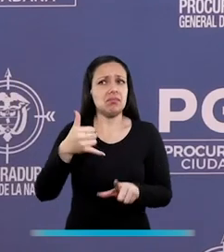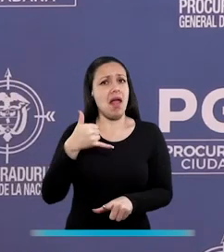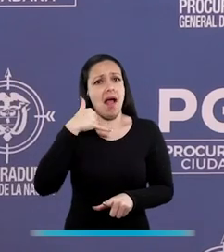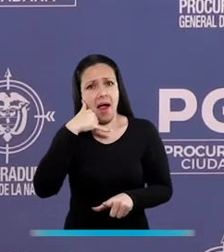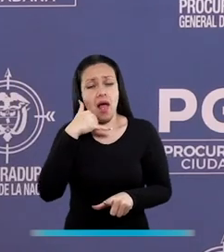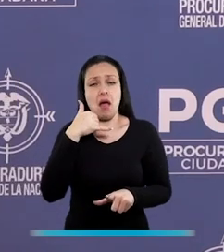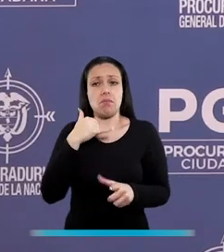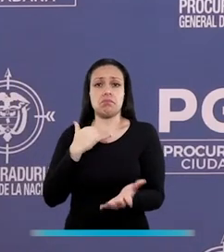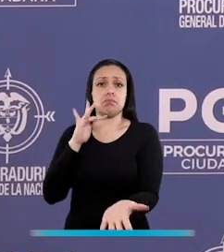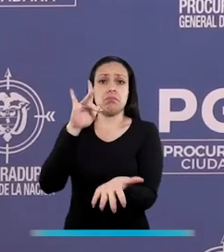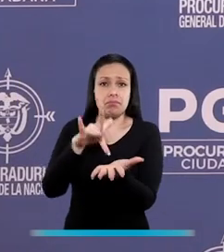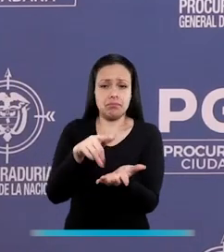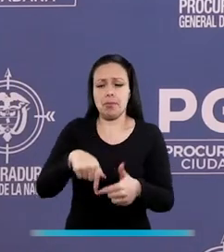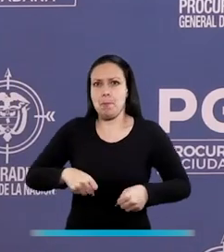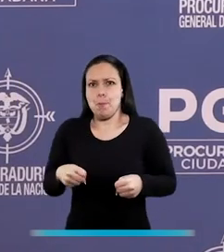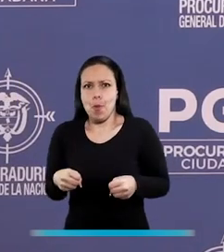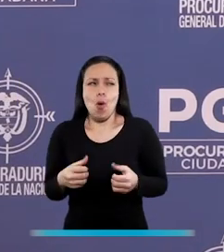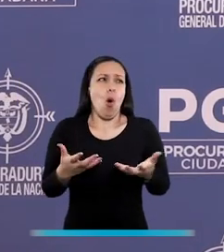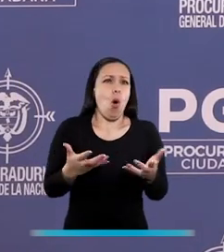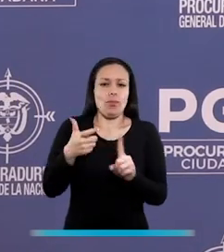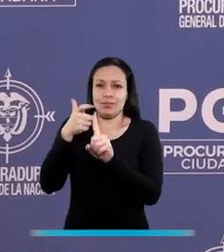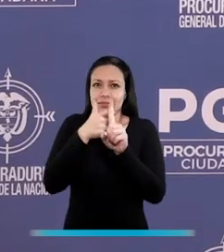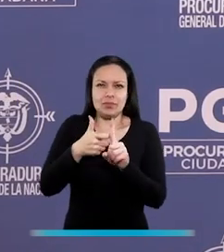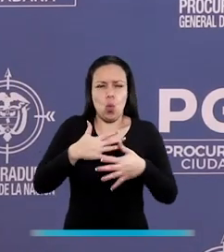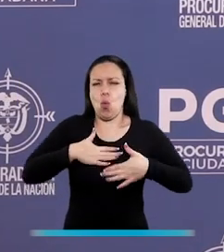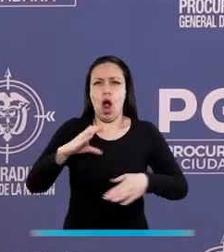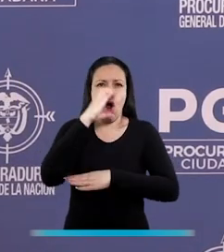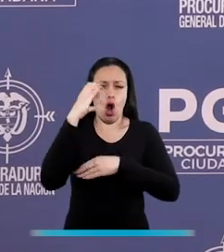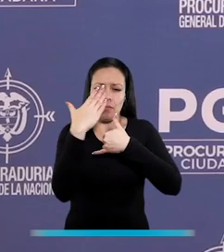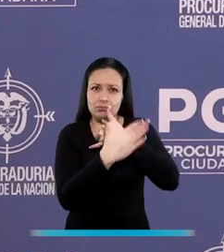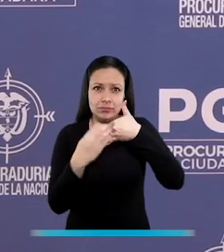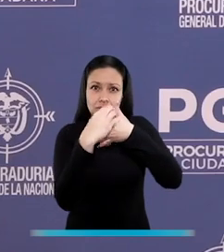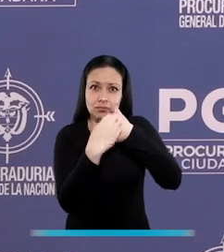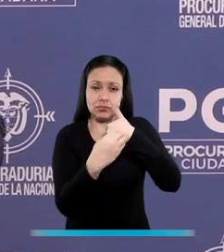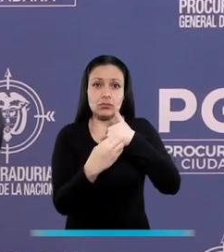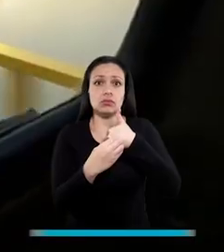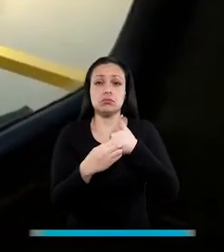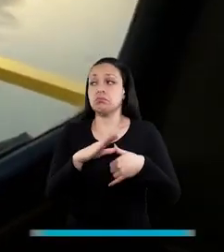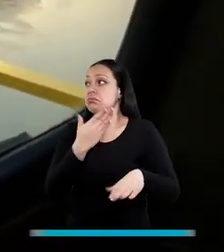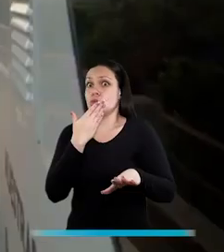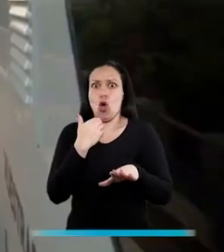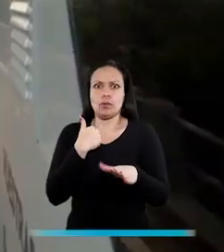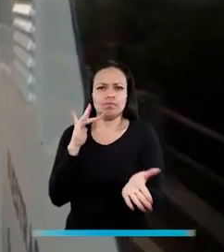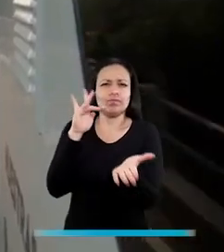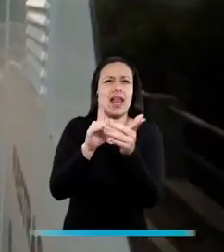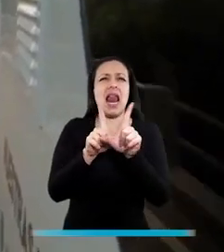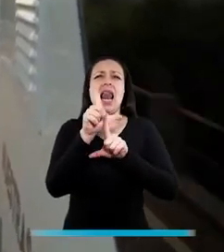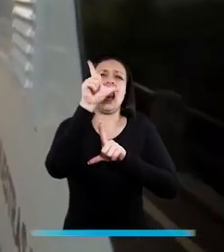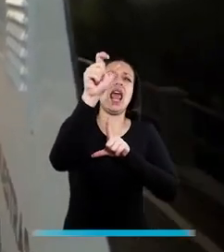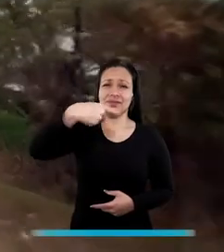vía digital, telefónica o presencial, en Bogotá o en las Procuradurías Departamentales y Provinciales, estamos llegando a los